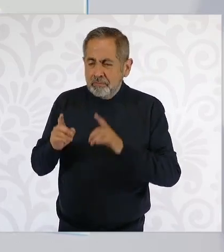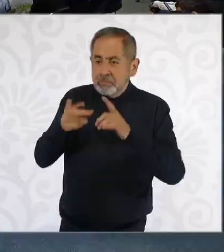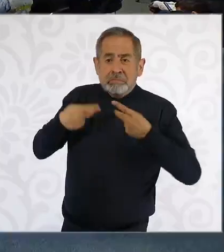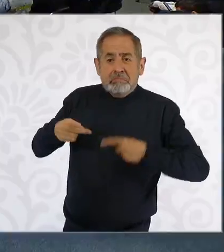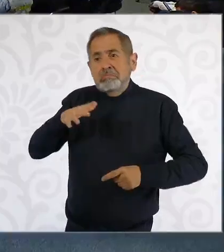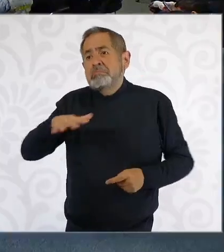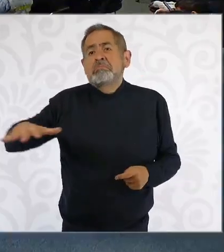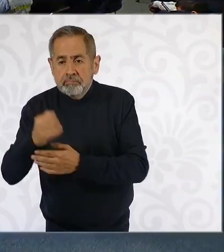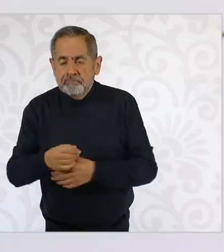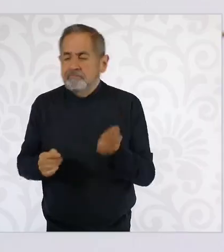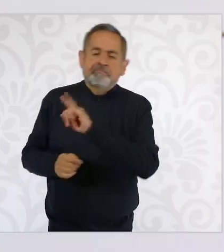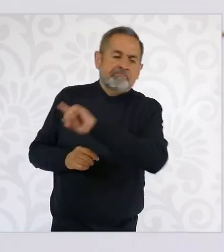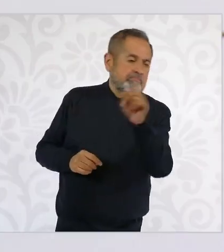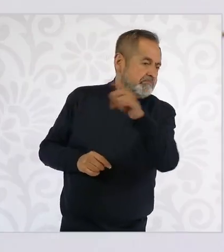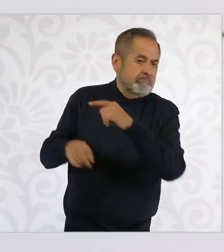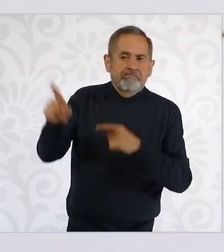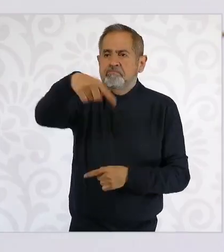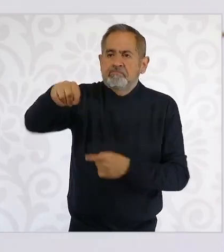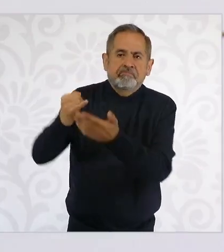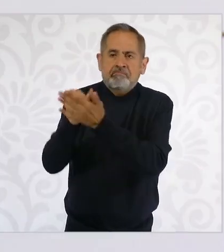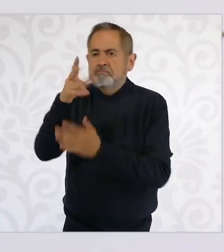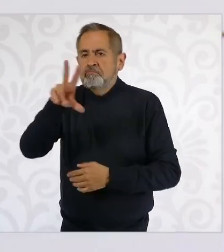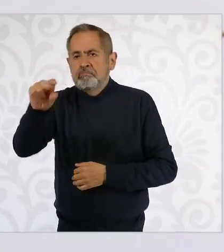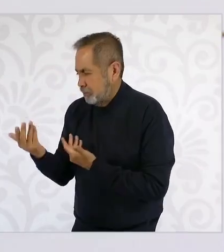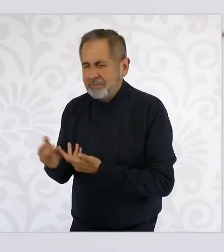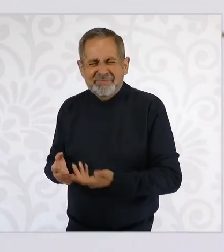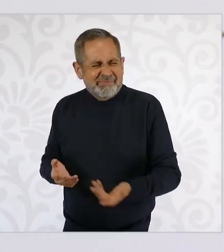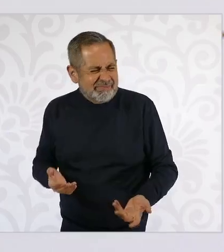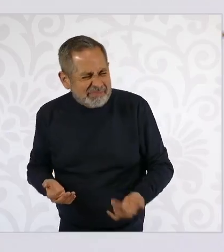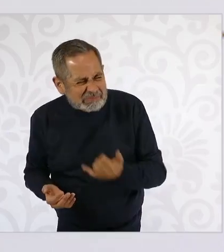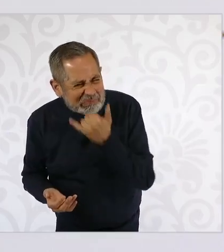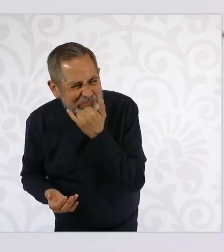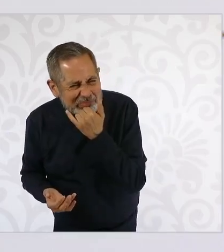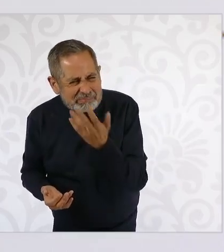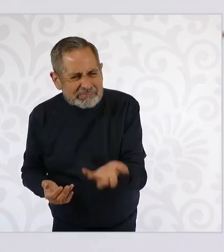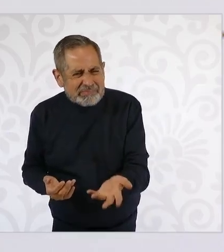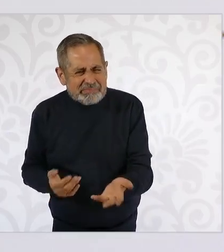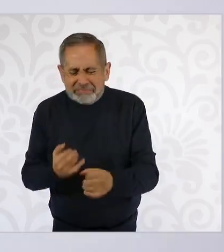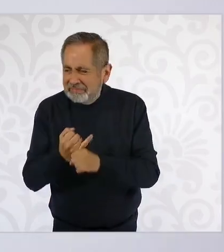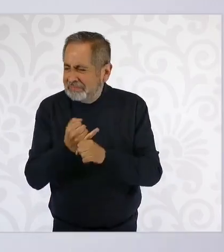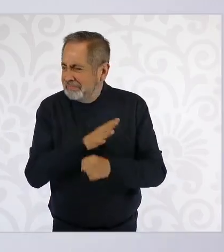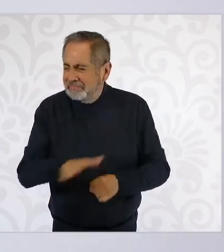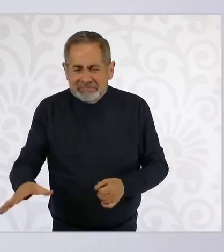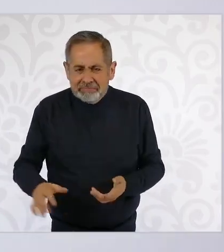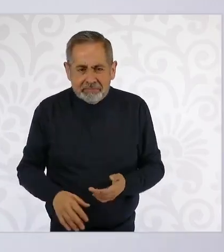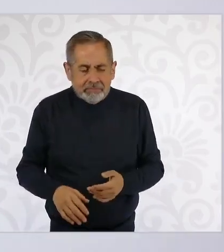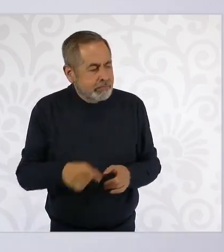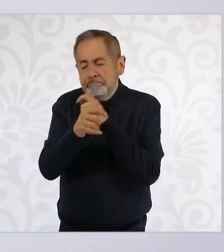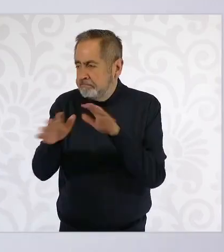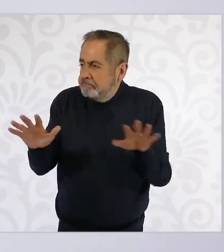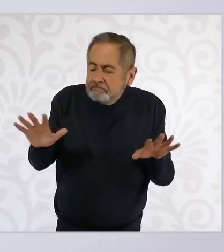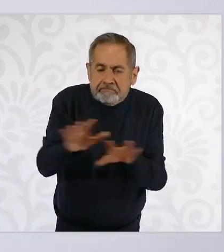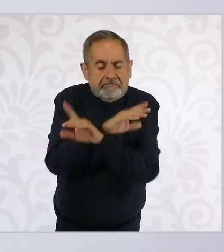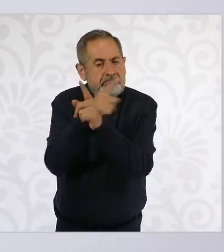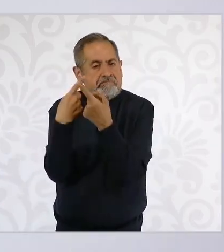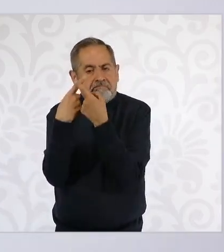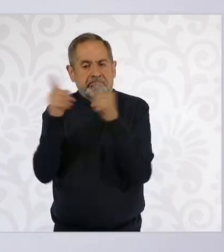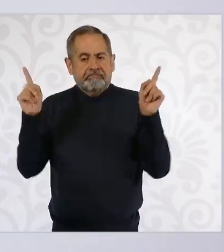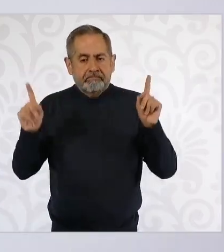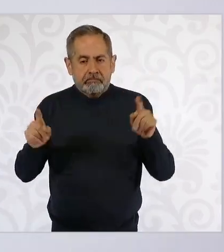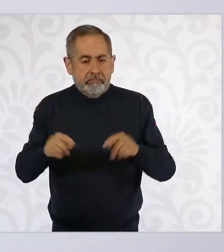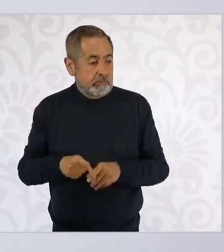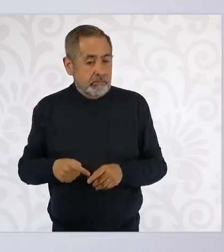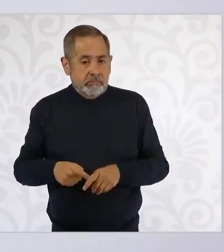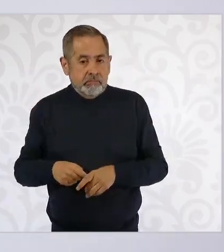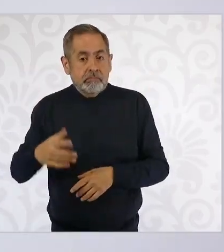del pueblo. Es que es increíble. Es que no se han dado cuenta que México ya cambió. Durante